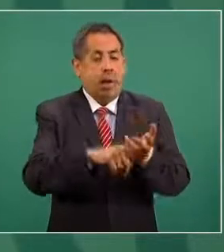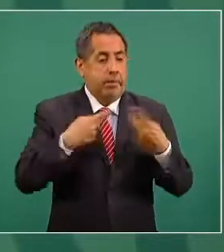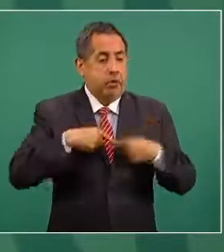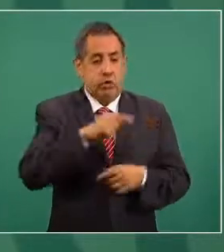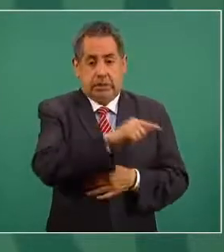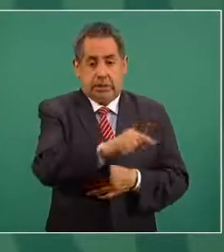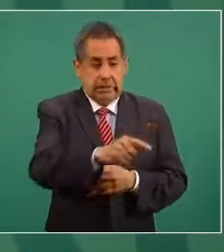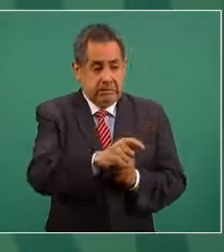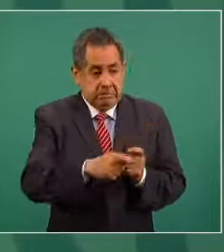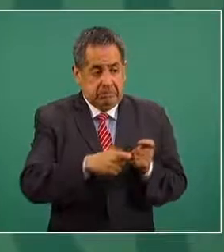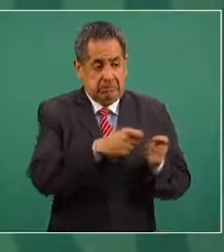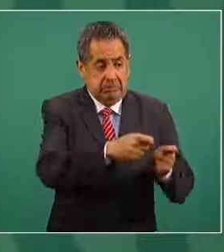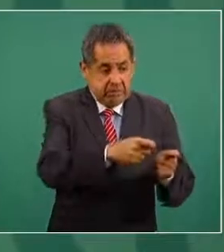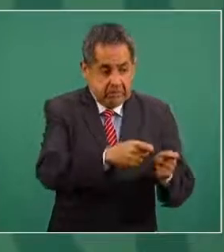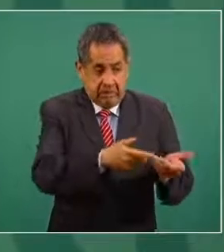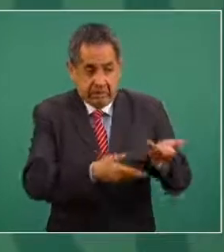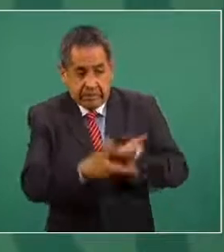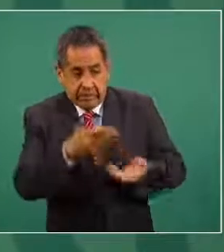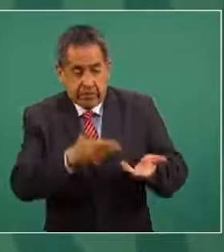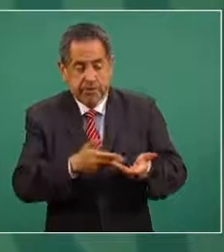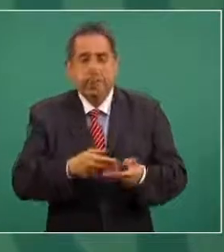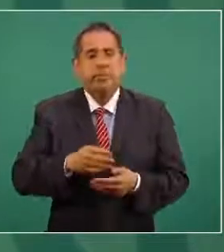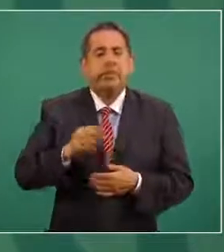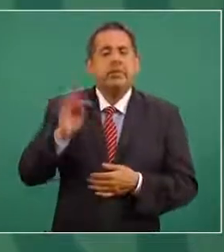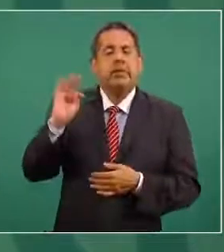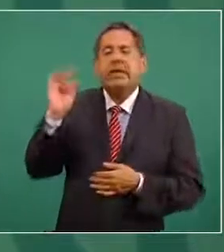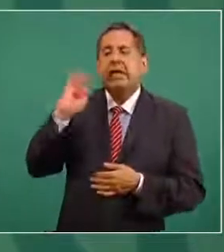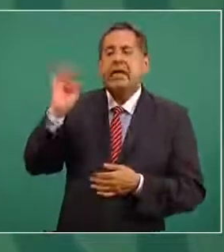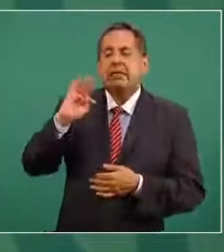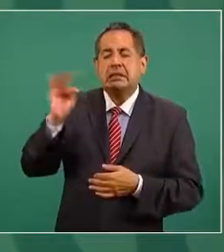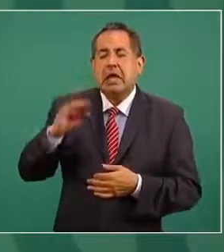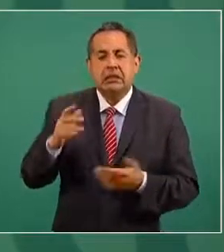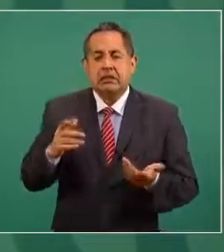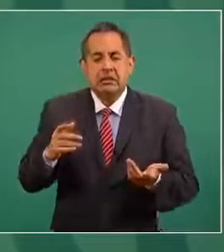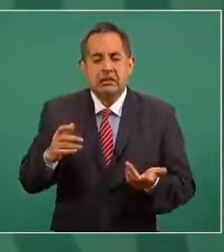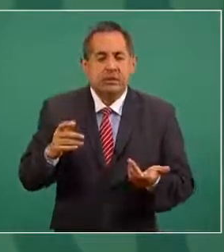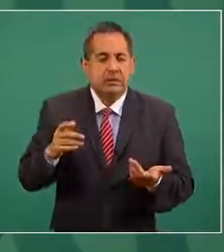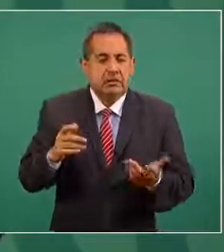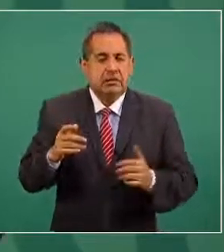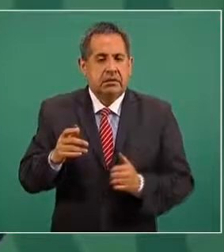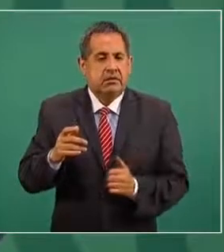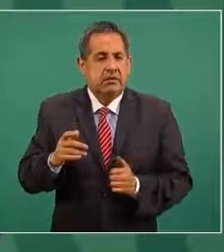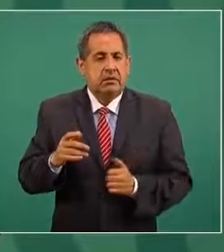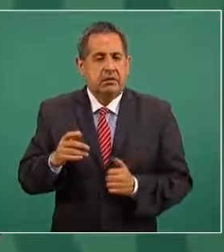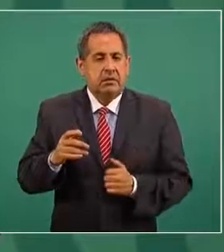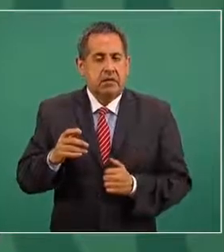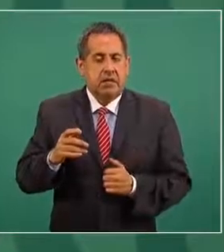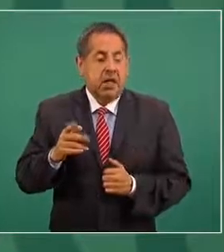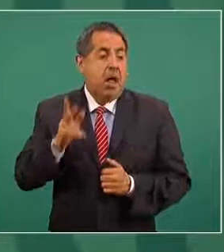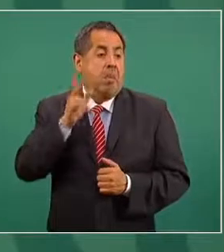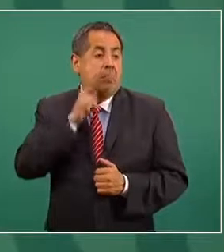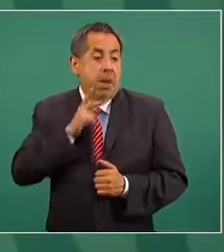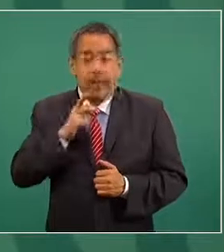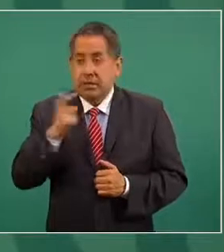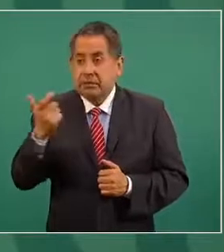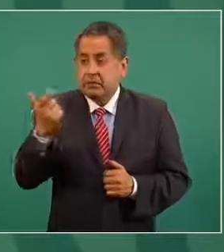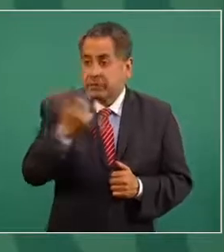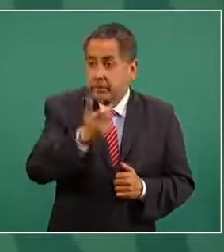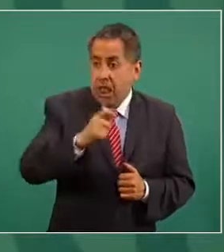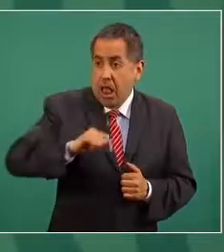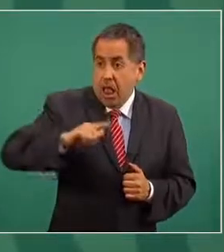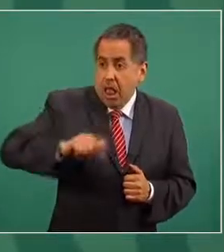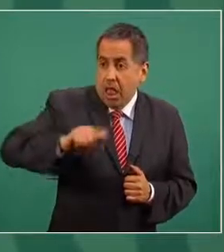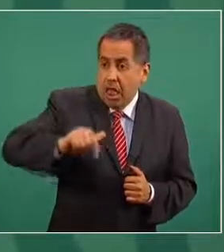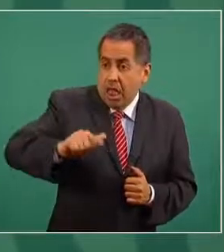si se tarda mucho este en pagar Pemex que